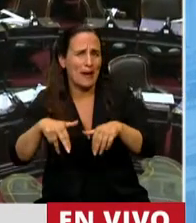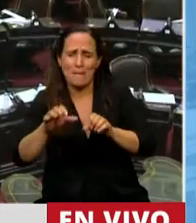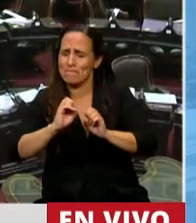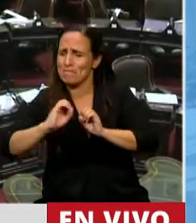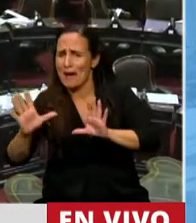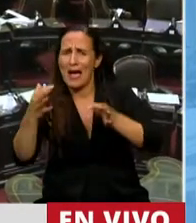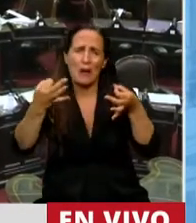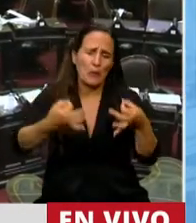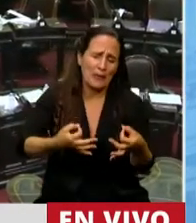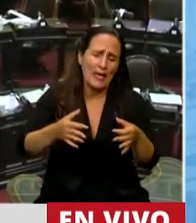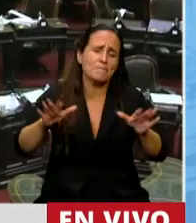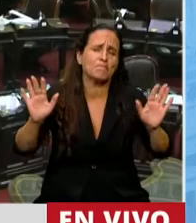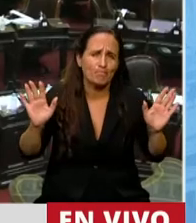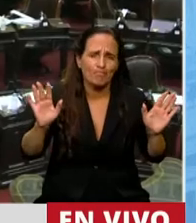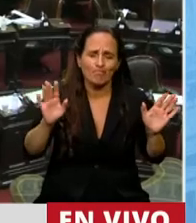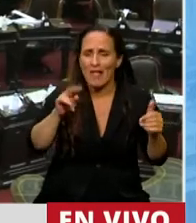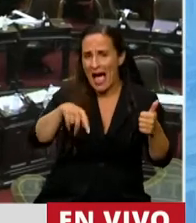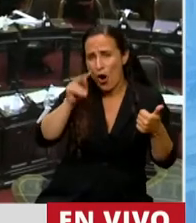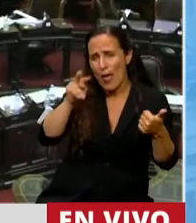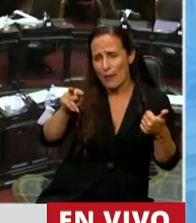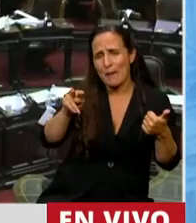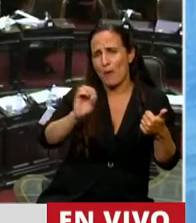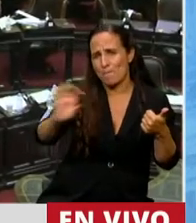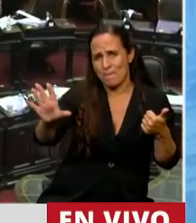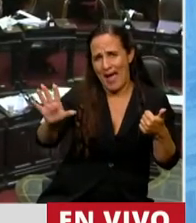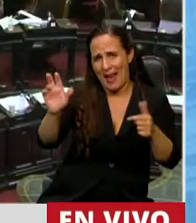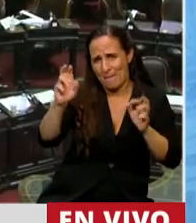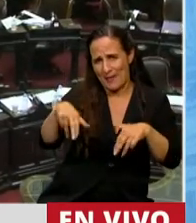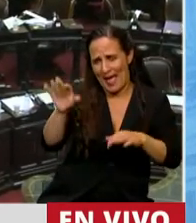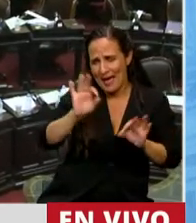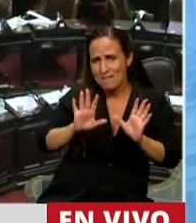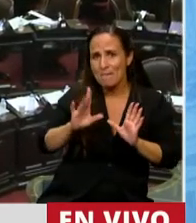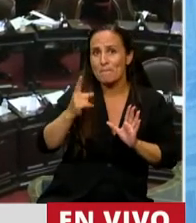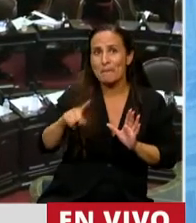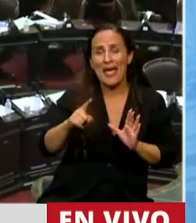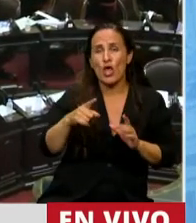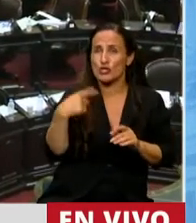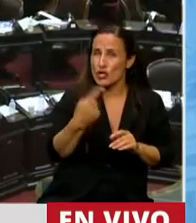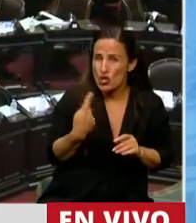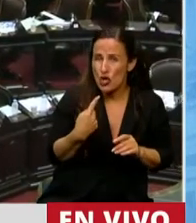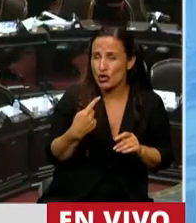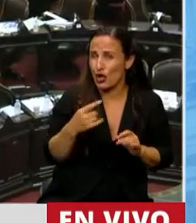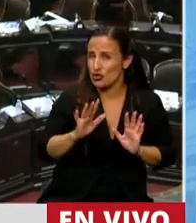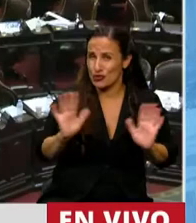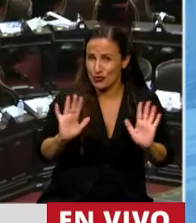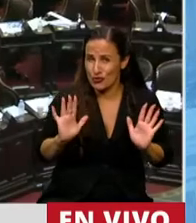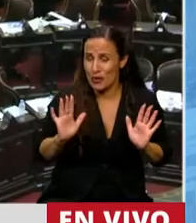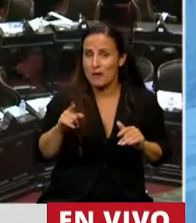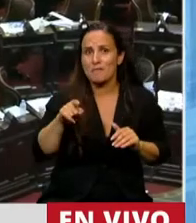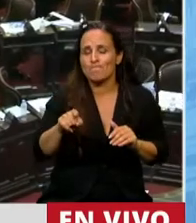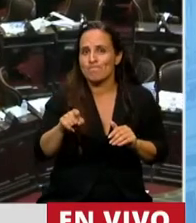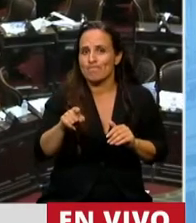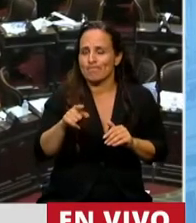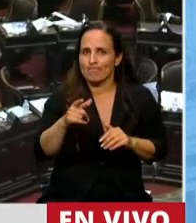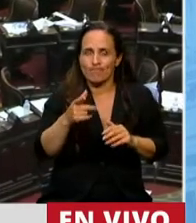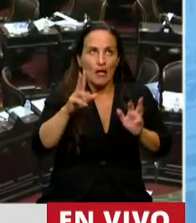diseñado, probablemente a la luz de los resultados estuvo mal diseñado, pero si nosotros no construimos un instrumento, nunca vamos a tener un mercado de capitales, y